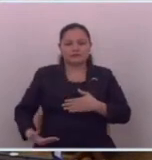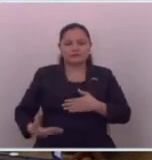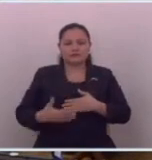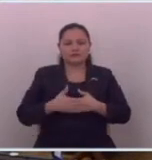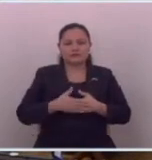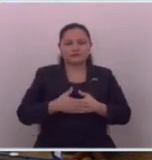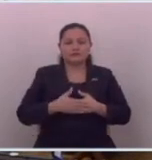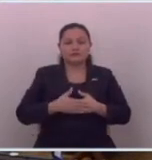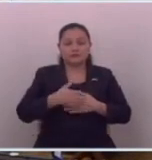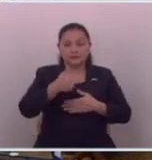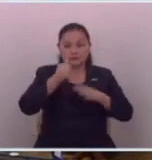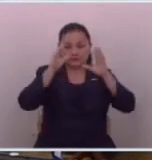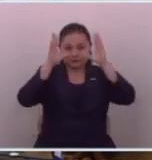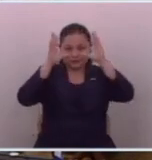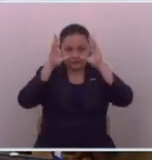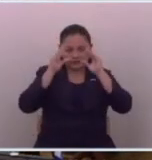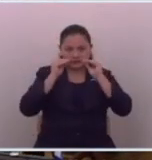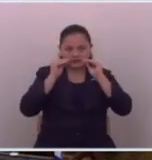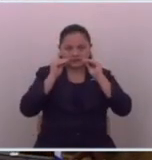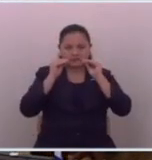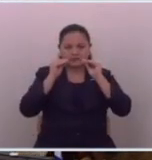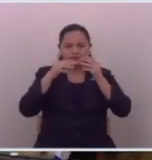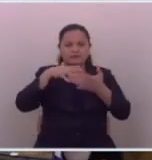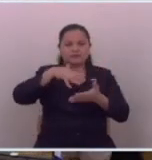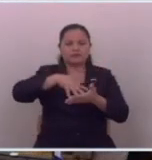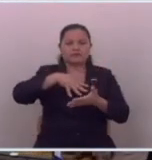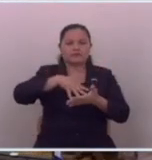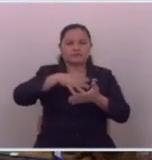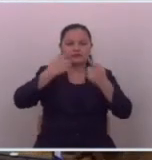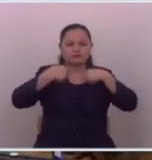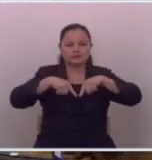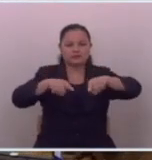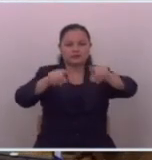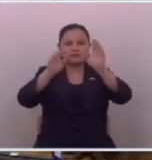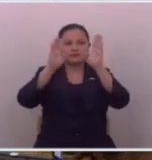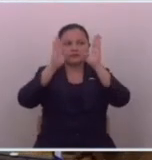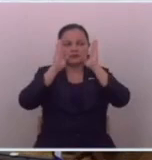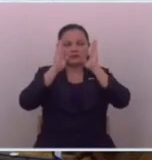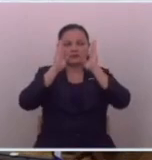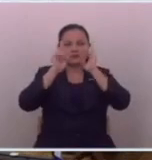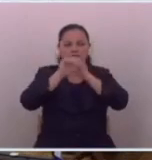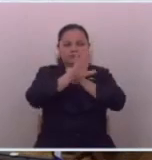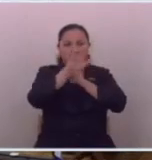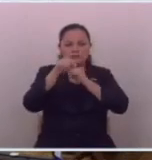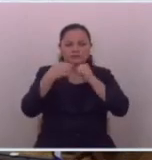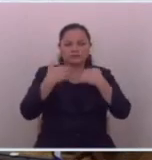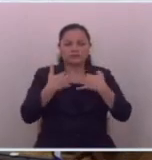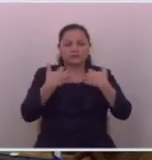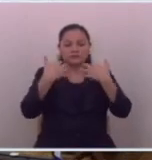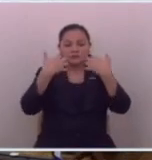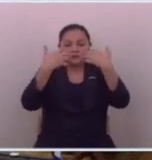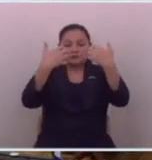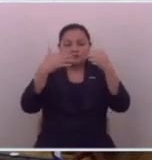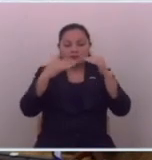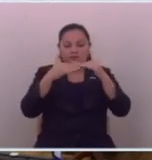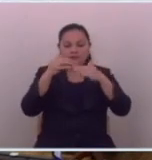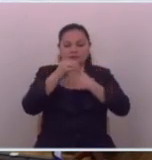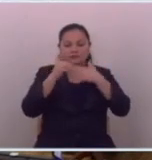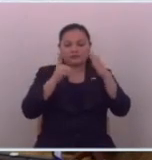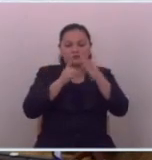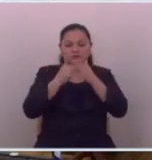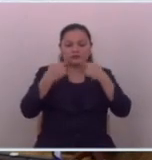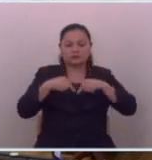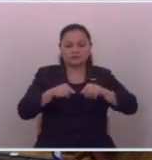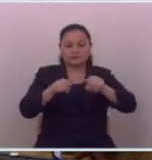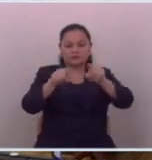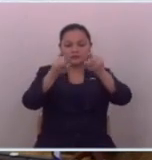buenas noches a la población que todavía sigue la transmisión de esta plenaria y a los diputados que